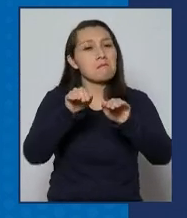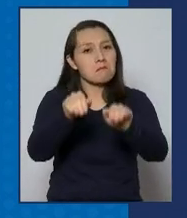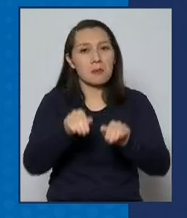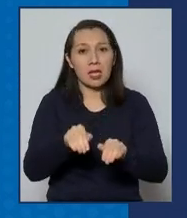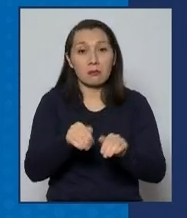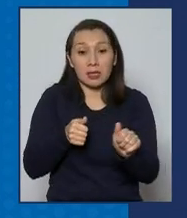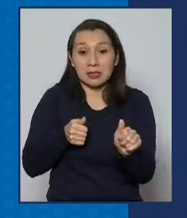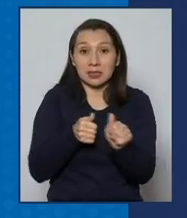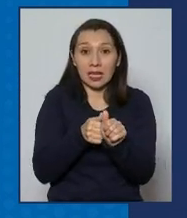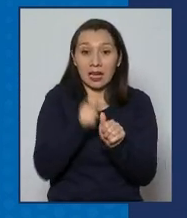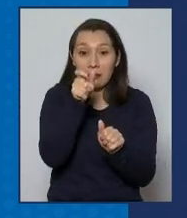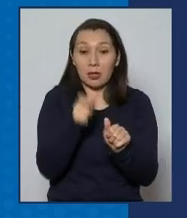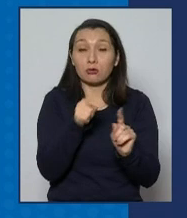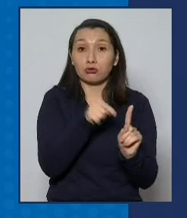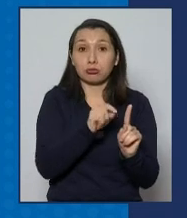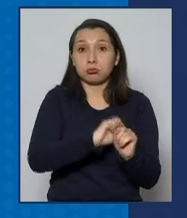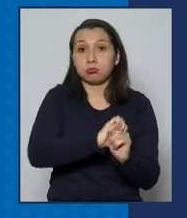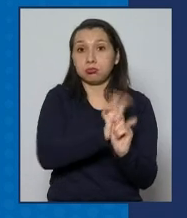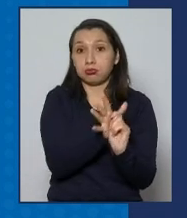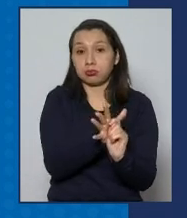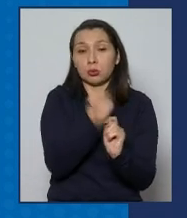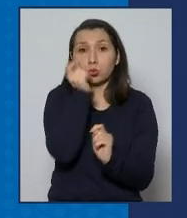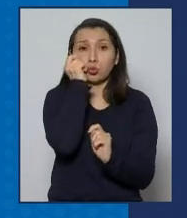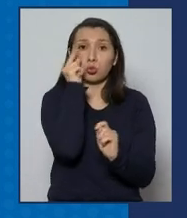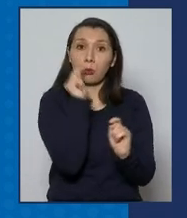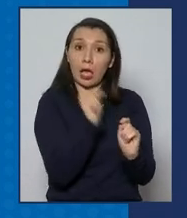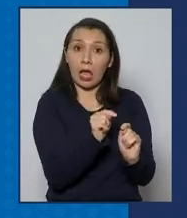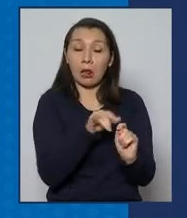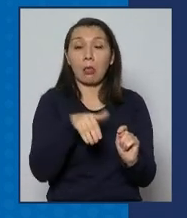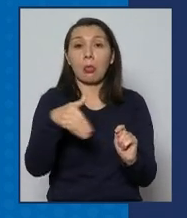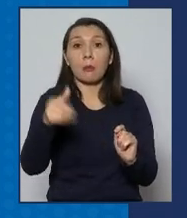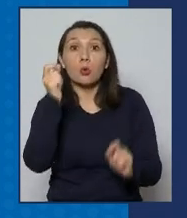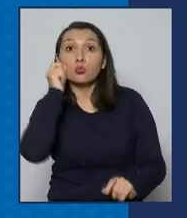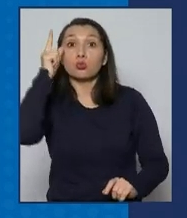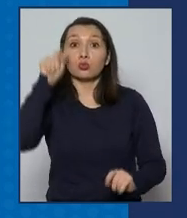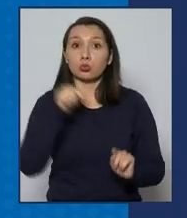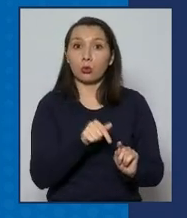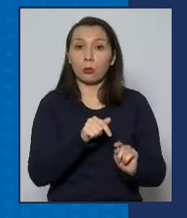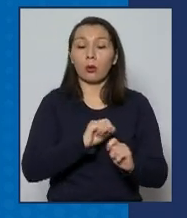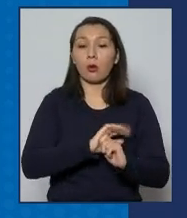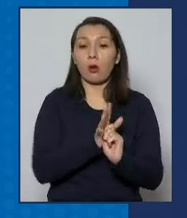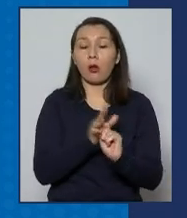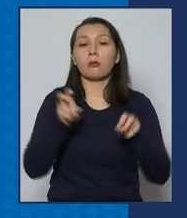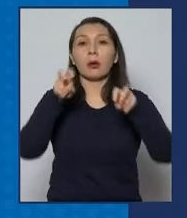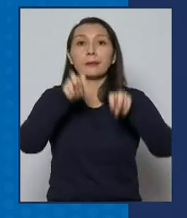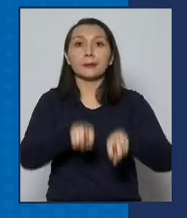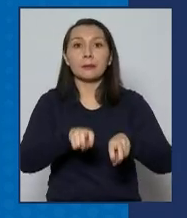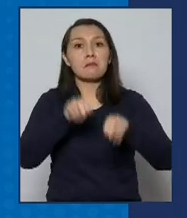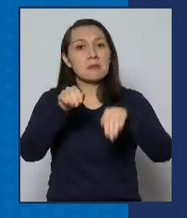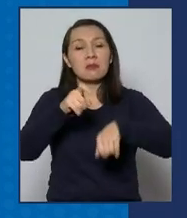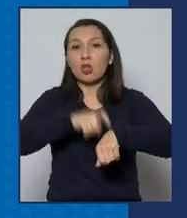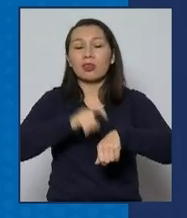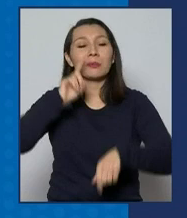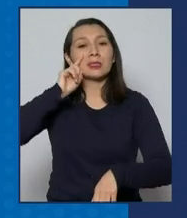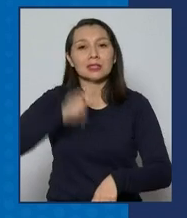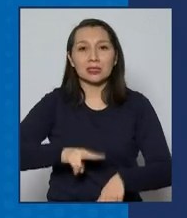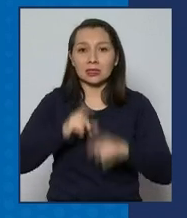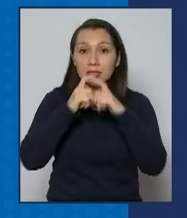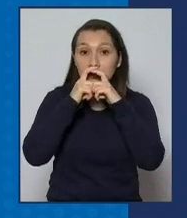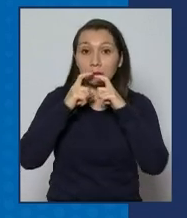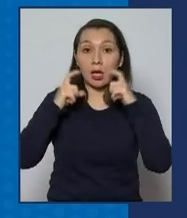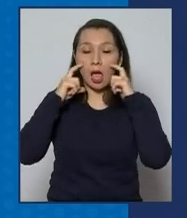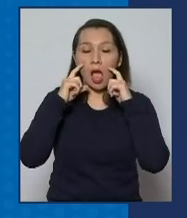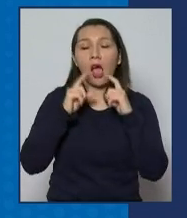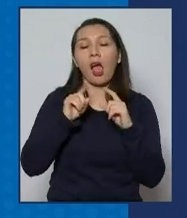estando cerca de una persona contagiada o que se sabe contagiada después por coronavirus sin el uso de la